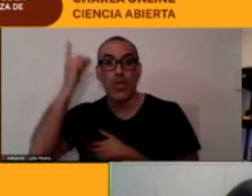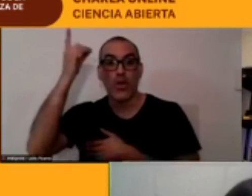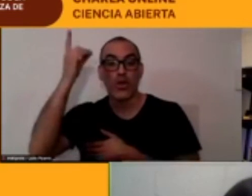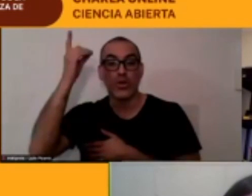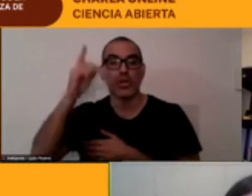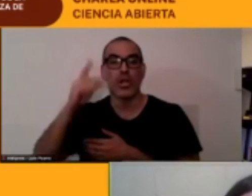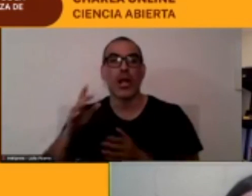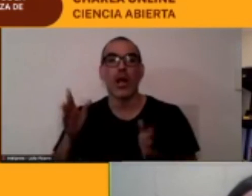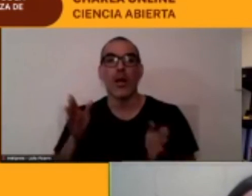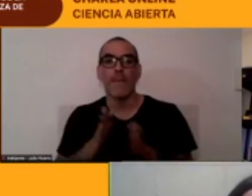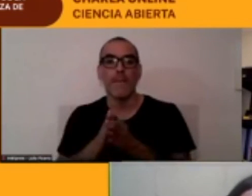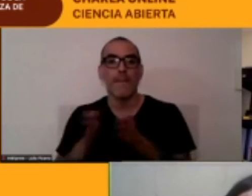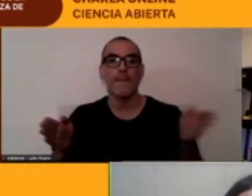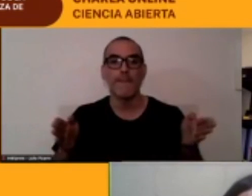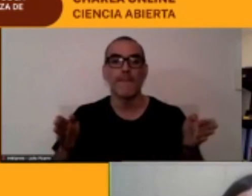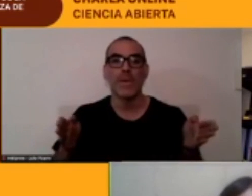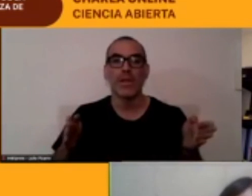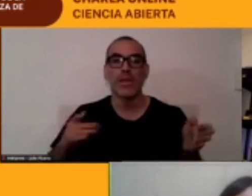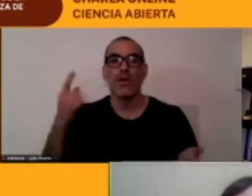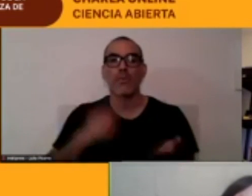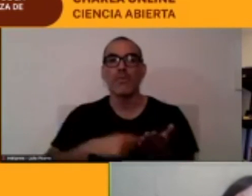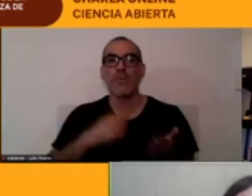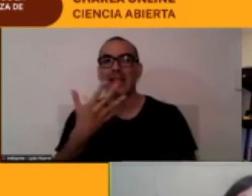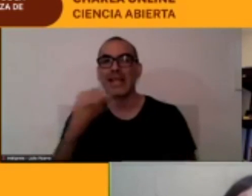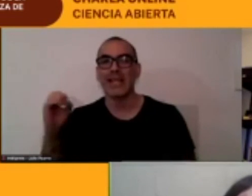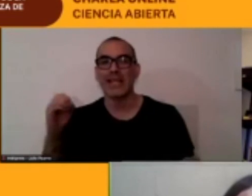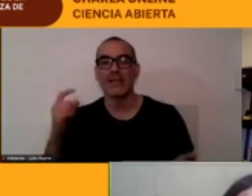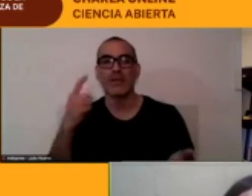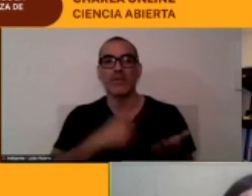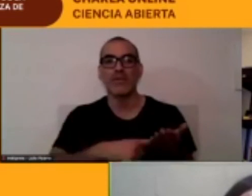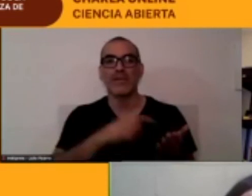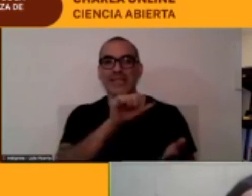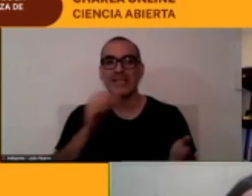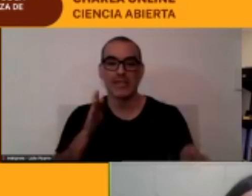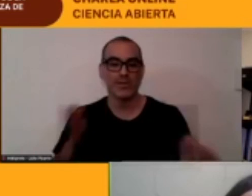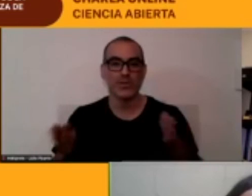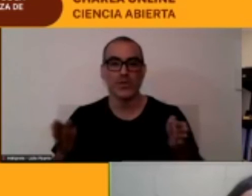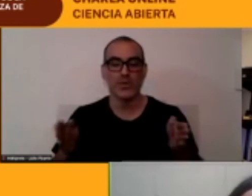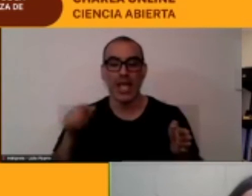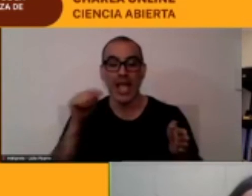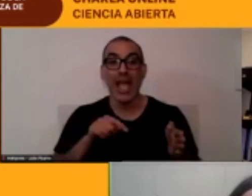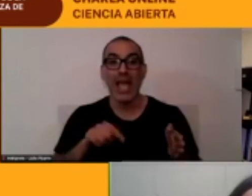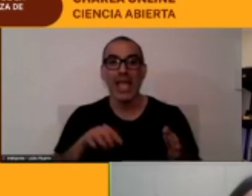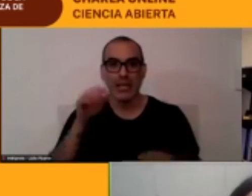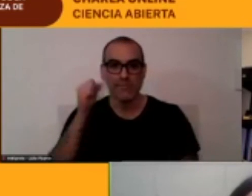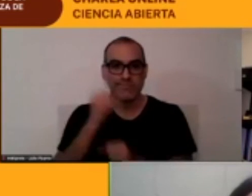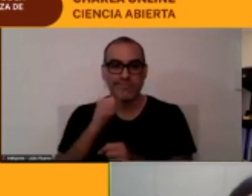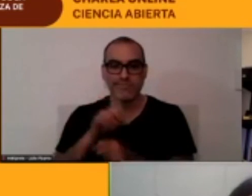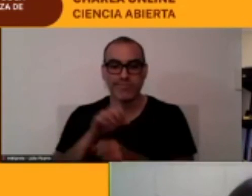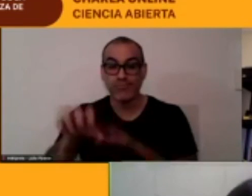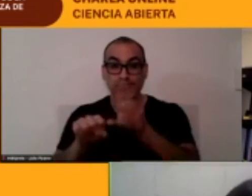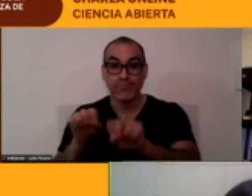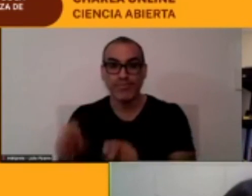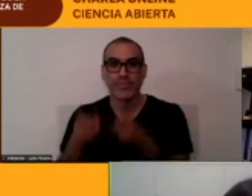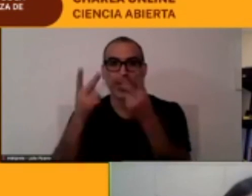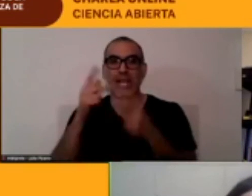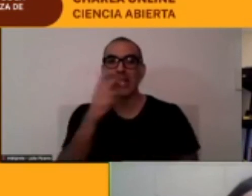tesis de doctorado él rescató palabras de la lengua cunsa que provenían de ese libro de varias hojas de